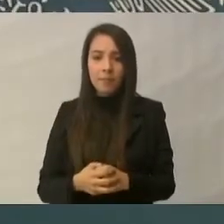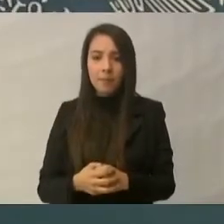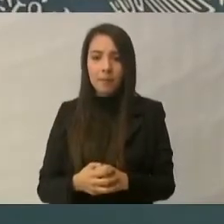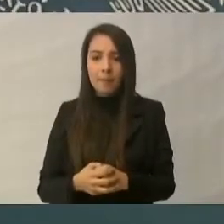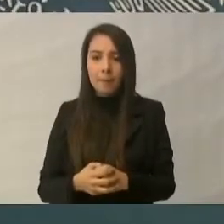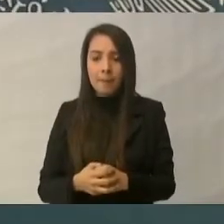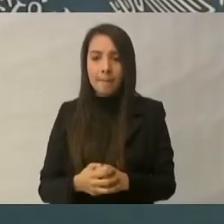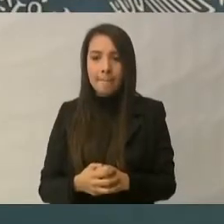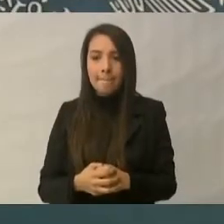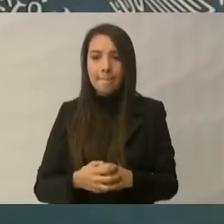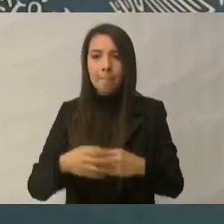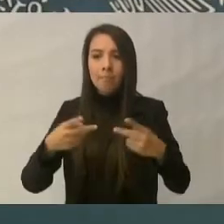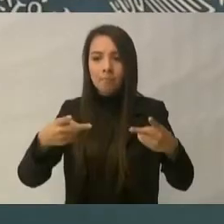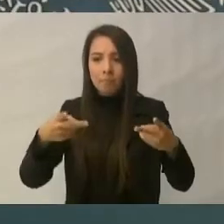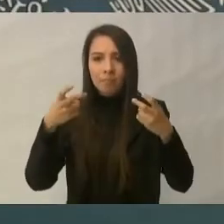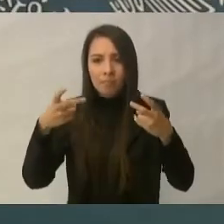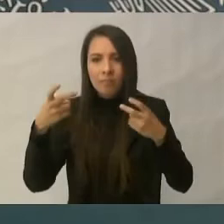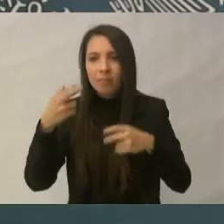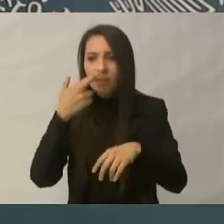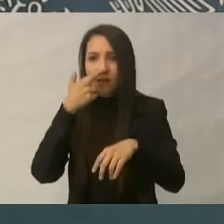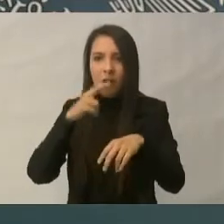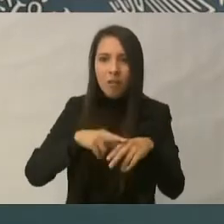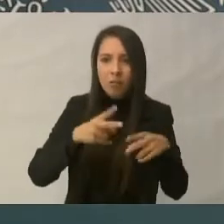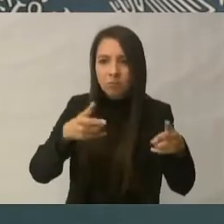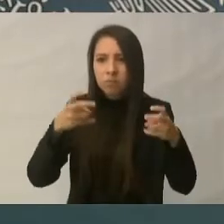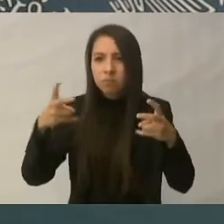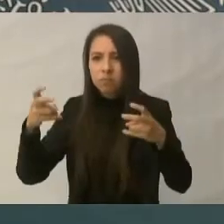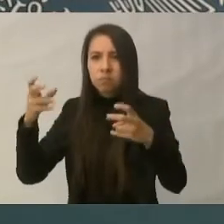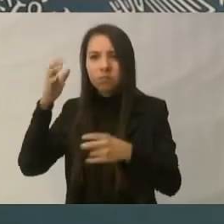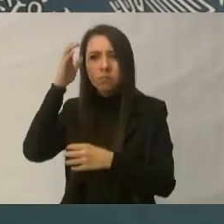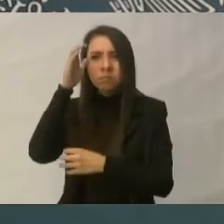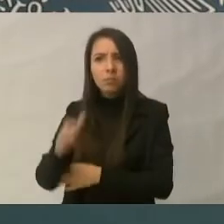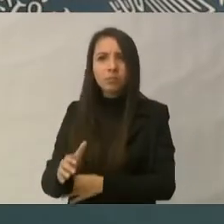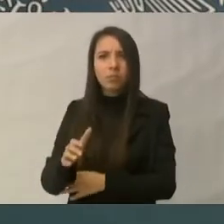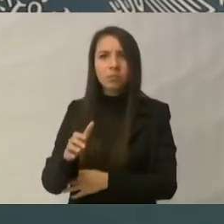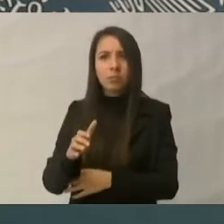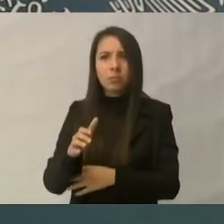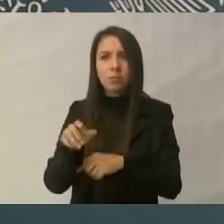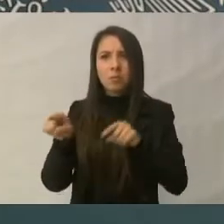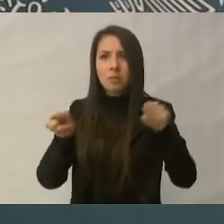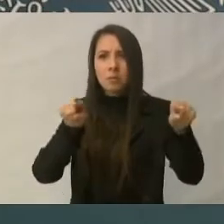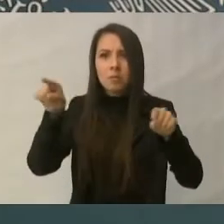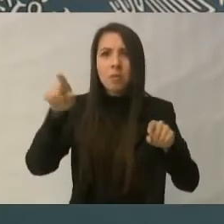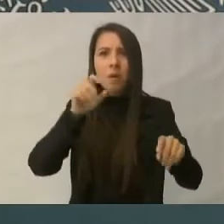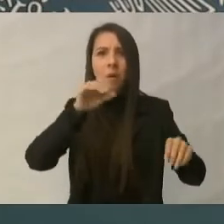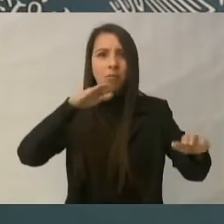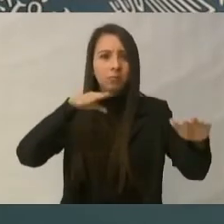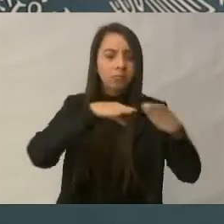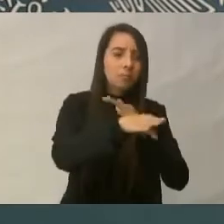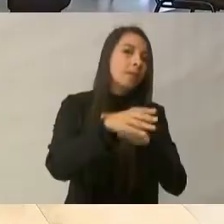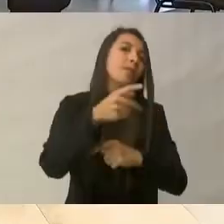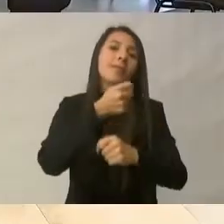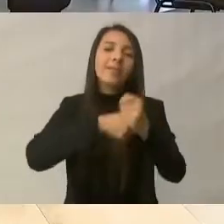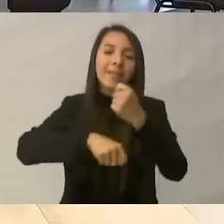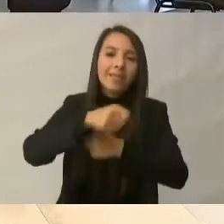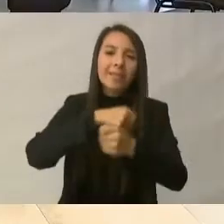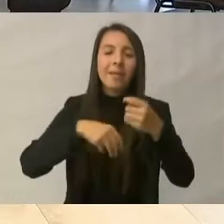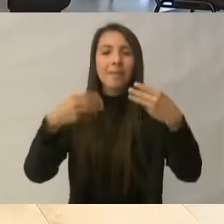asaltos masivos a tiendas, a supermercados,